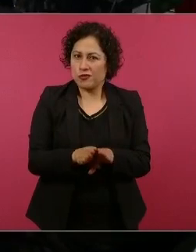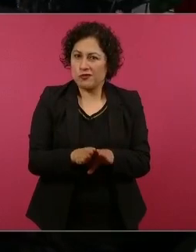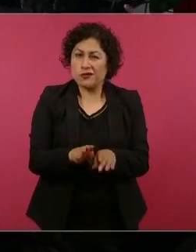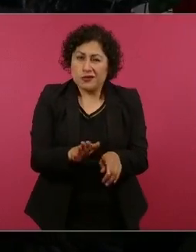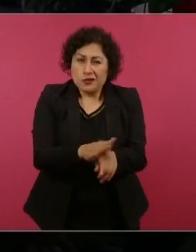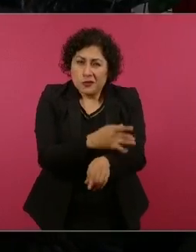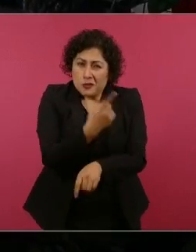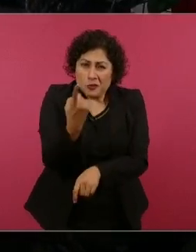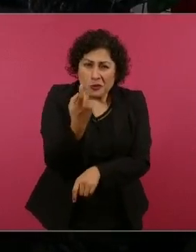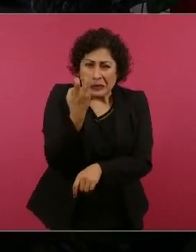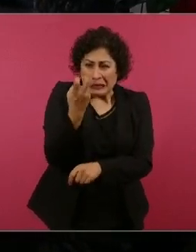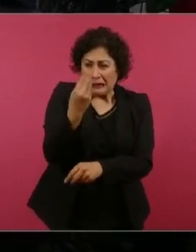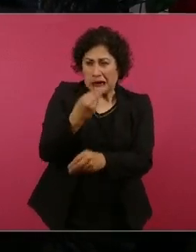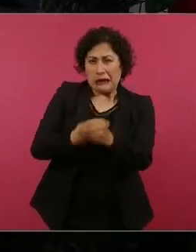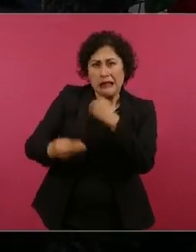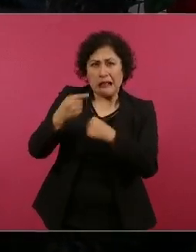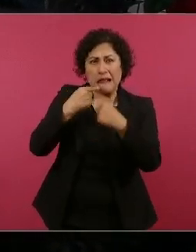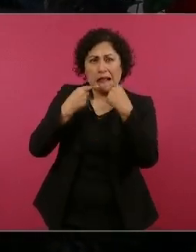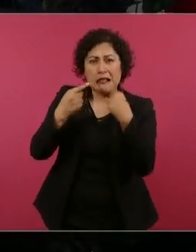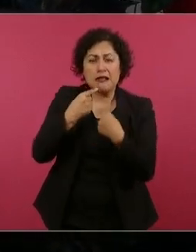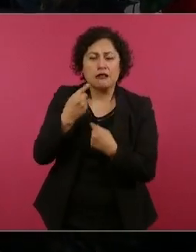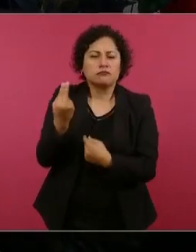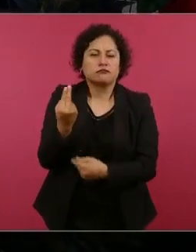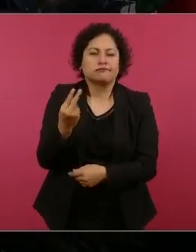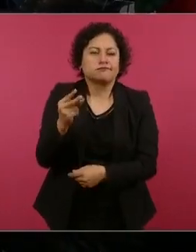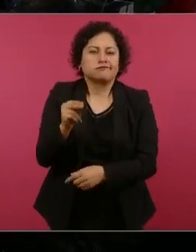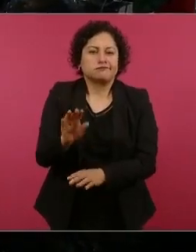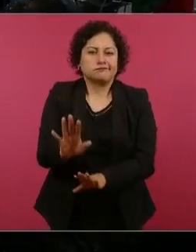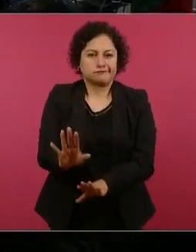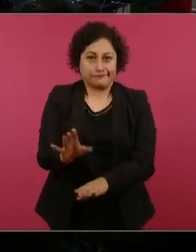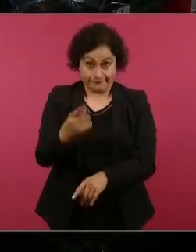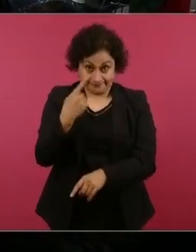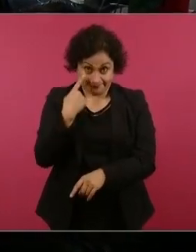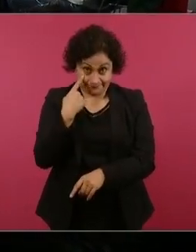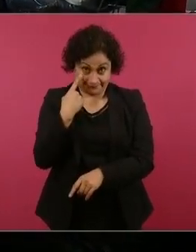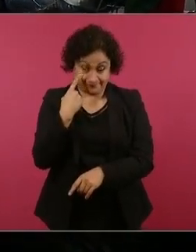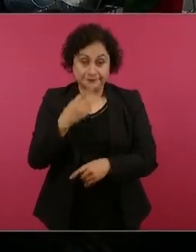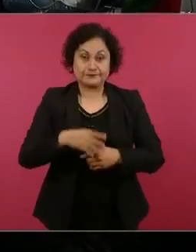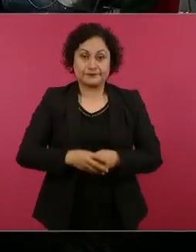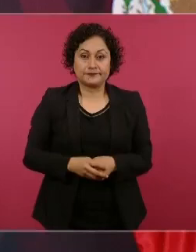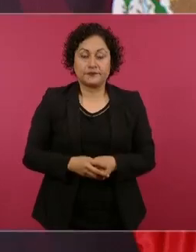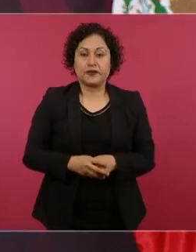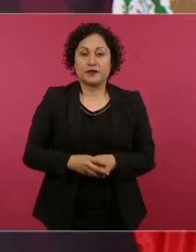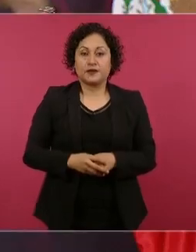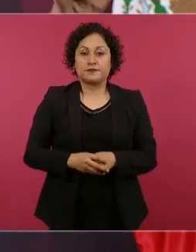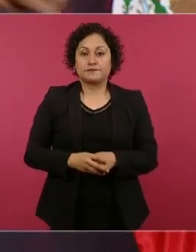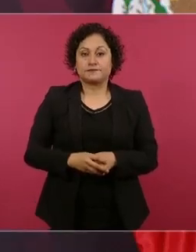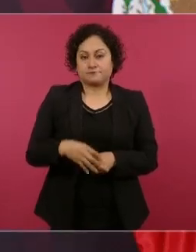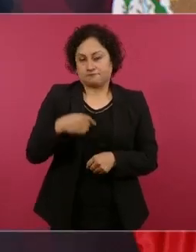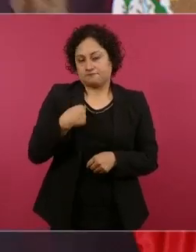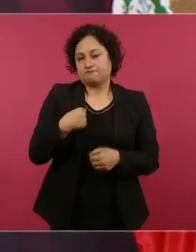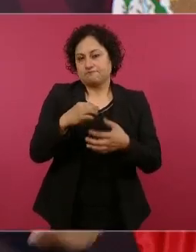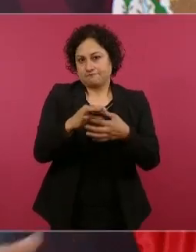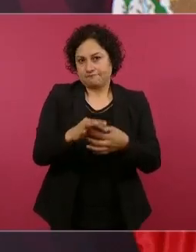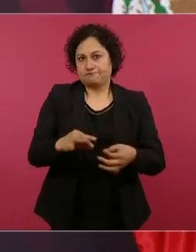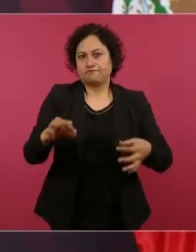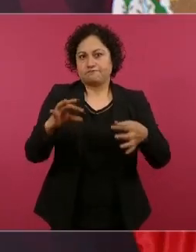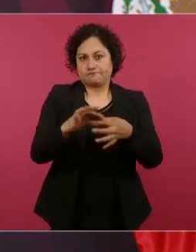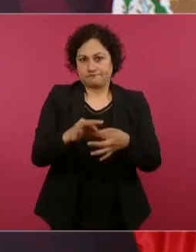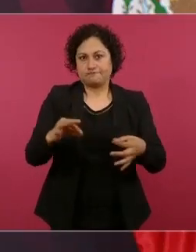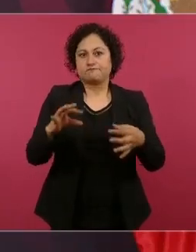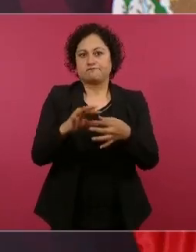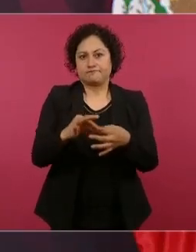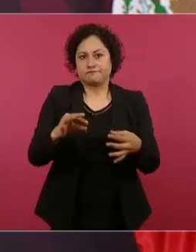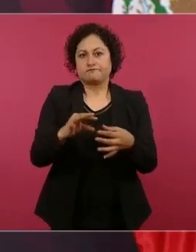Resulta que, y además lo hago porque somos todos